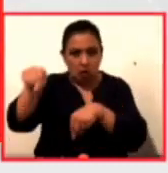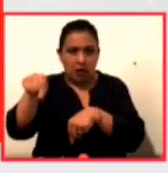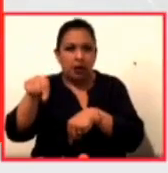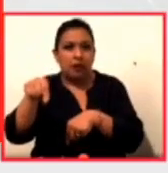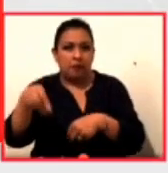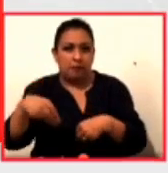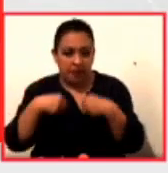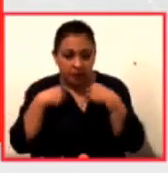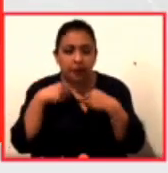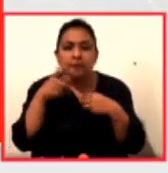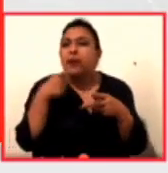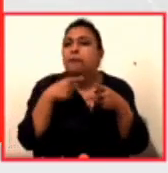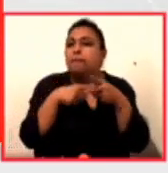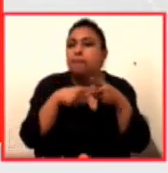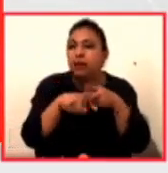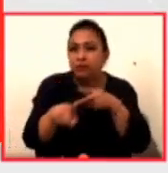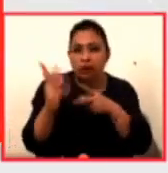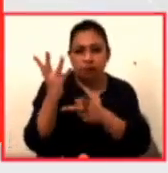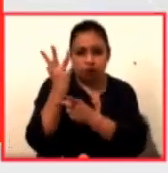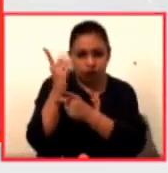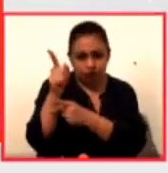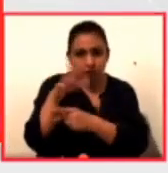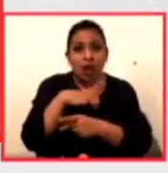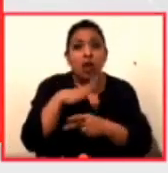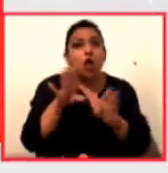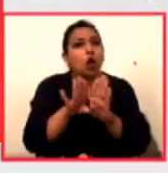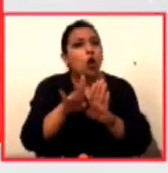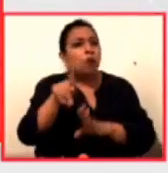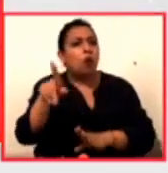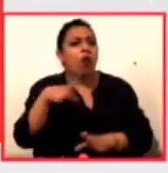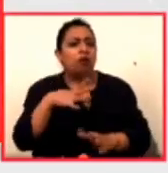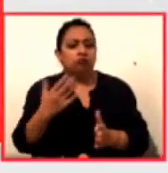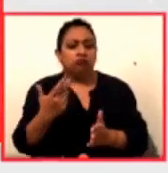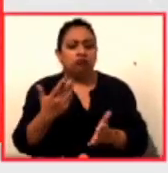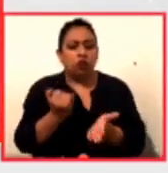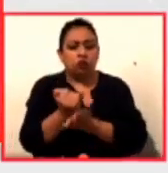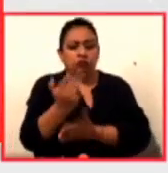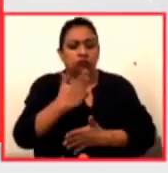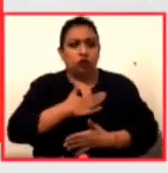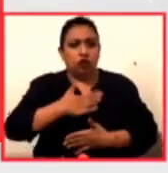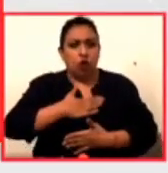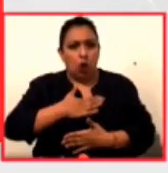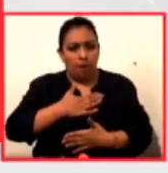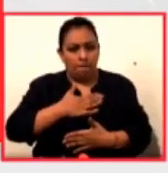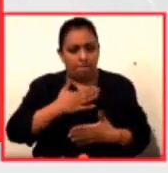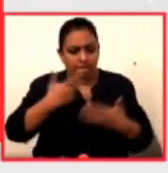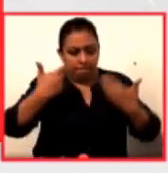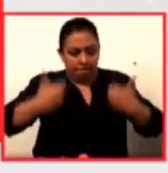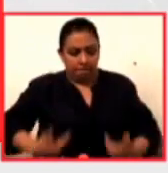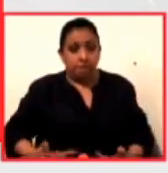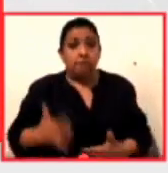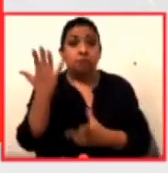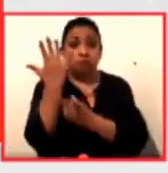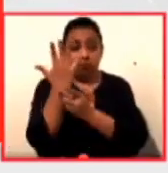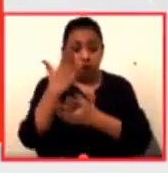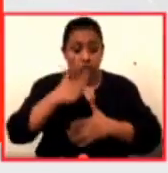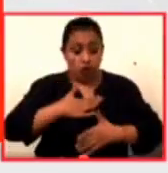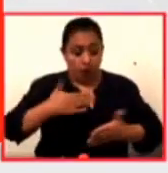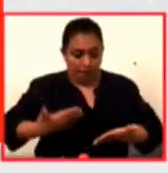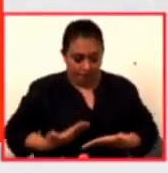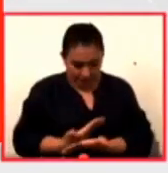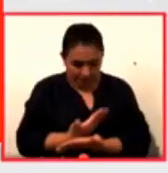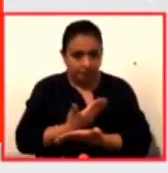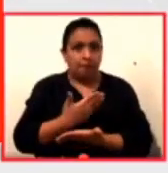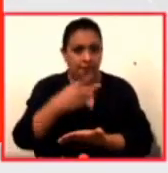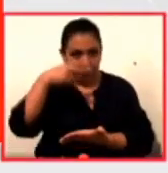Empecemos citando a la propia Frankie Piña en la manera en que ella se define a sí misma. Dice, soy mexicana transgénero,